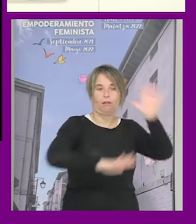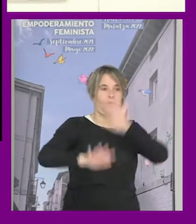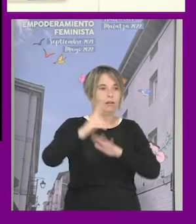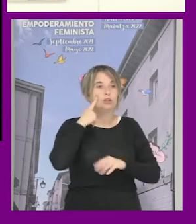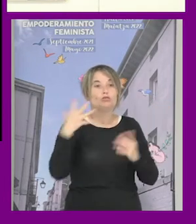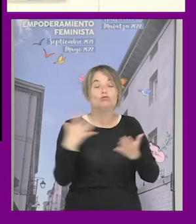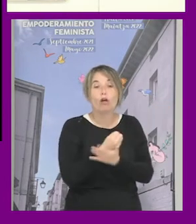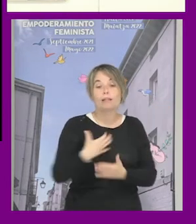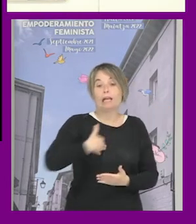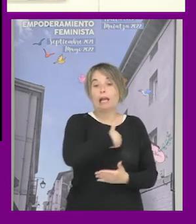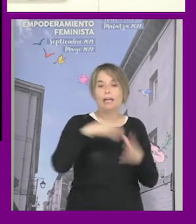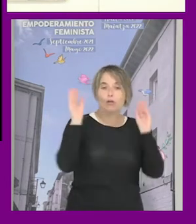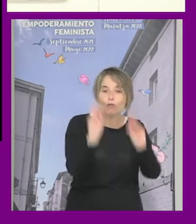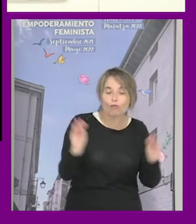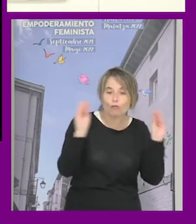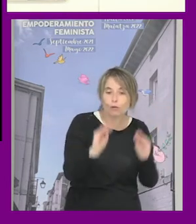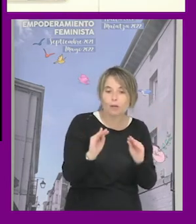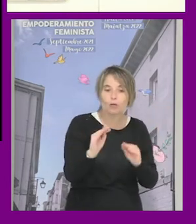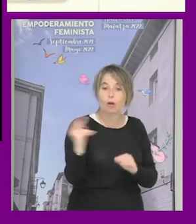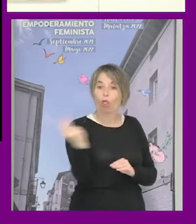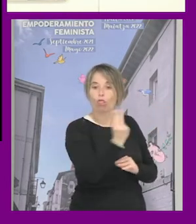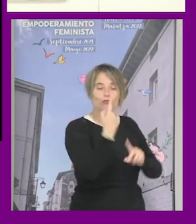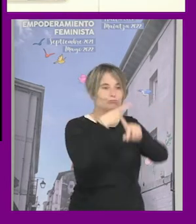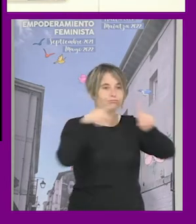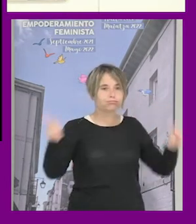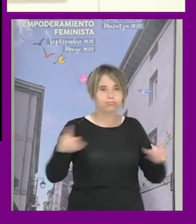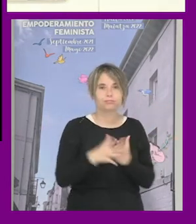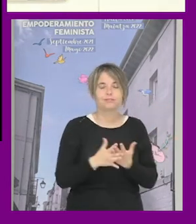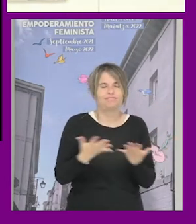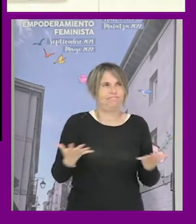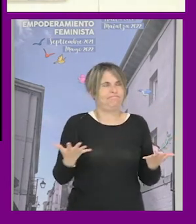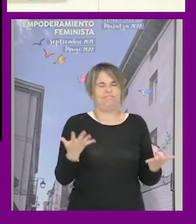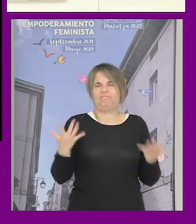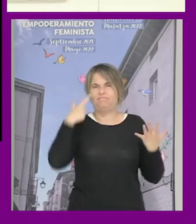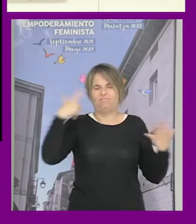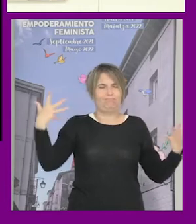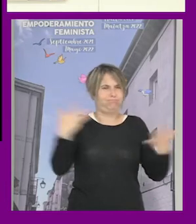hablaban de género pero desde dos marcos diferentes ¿no? por tanto era como